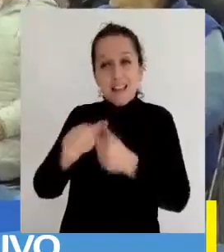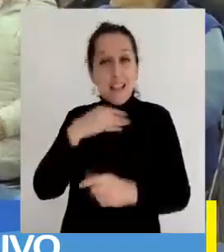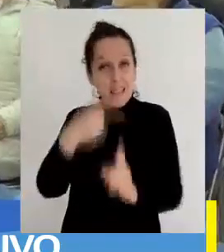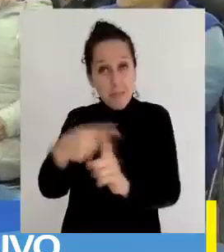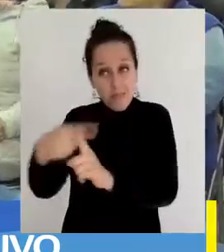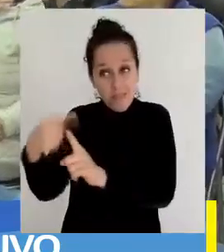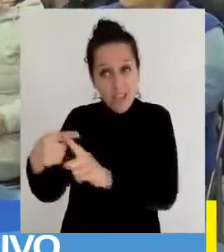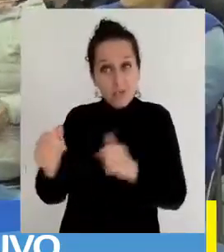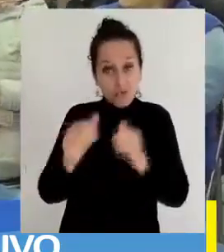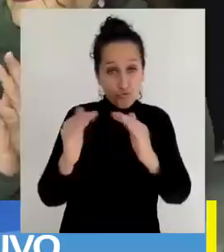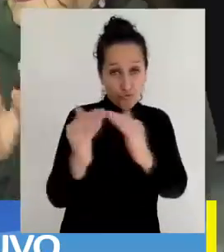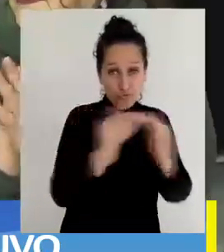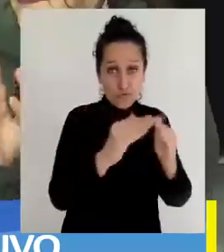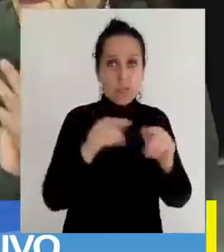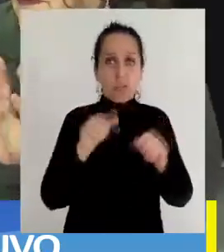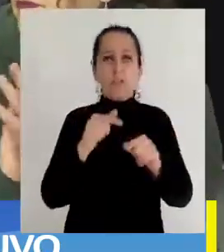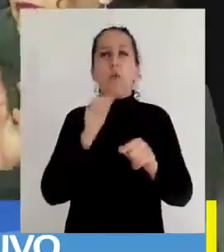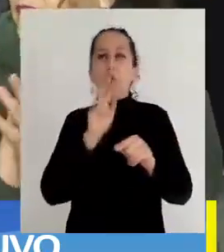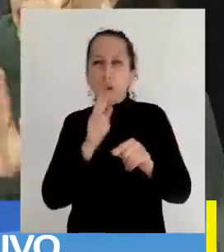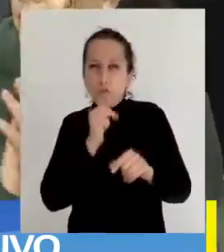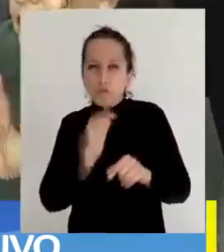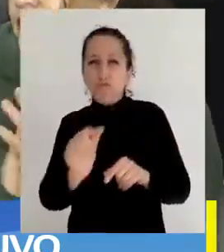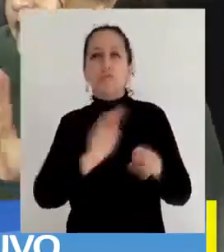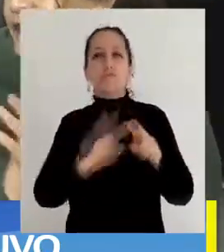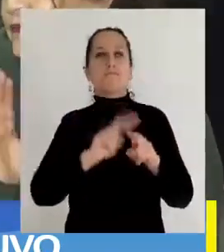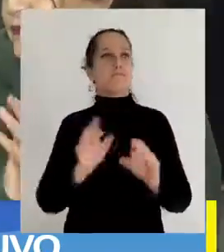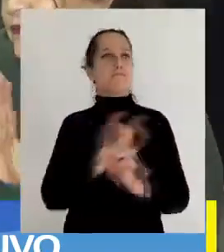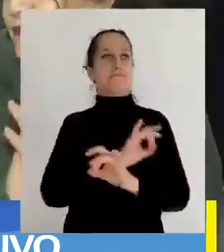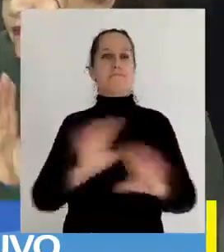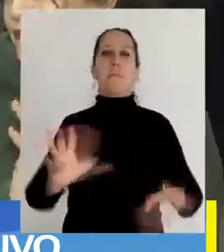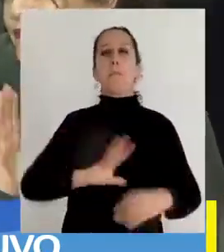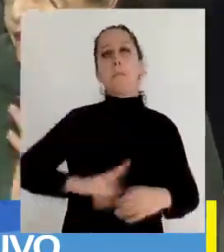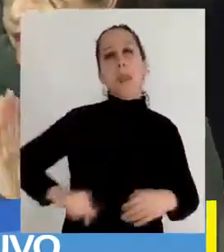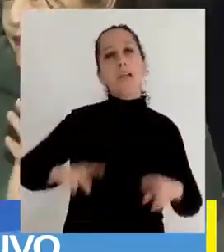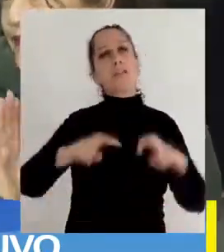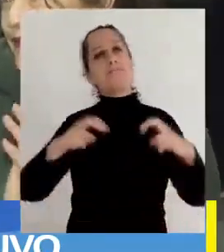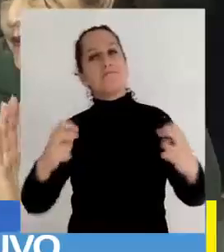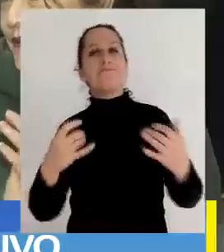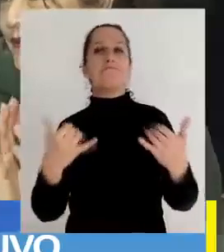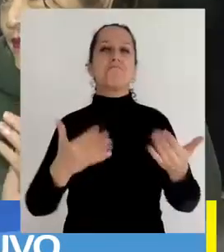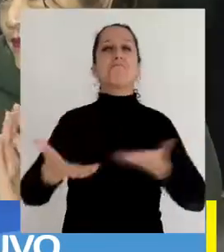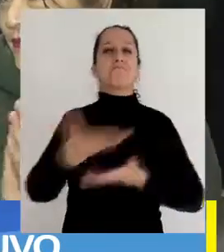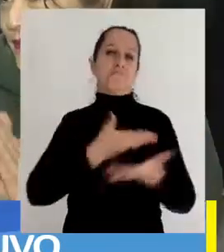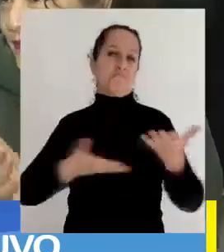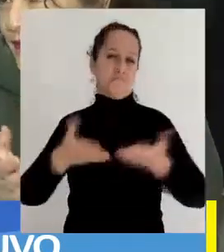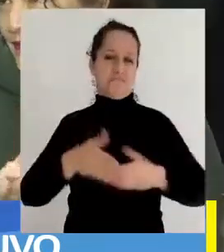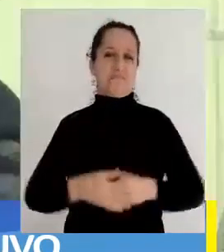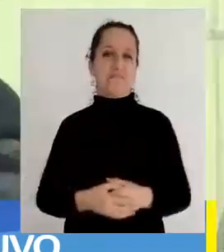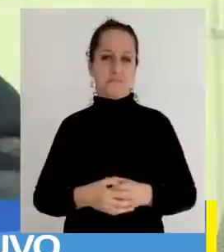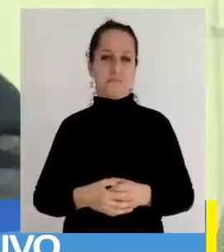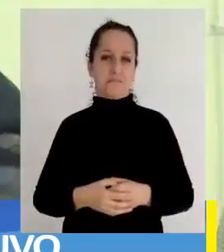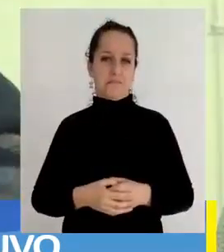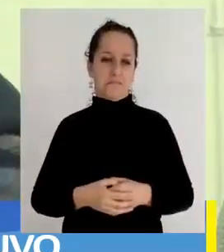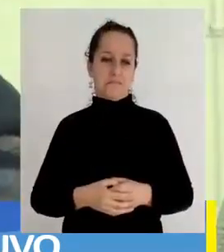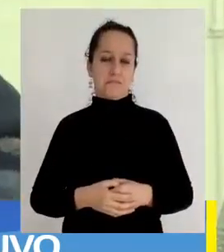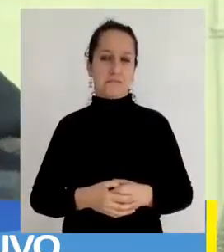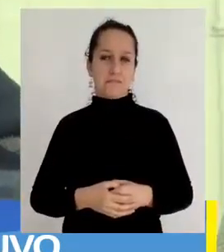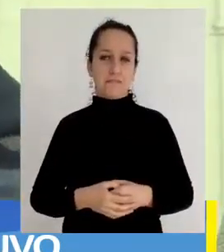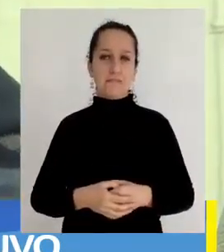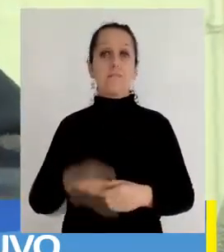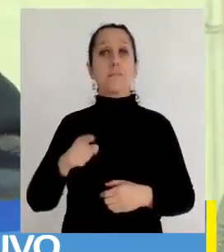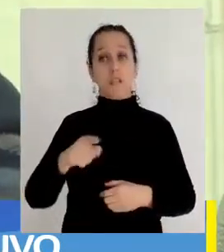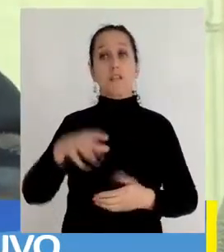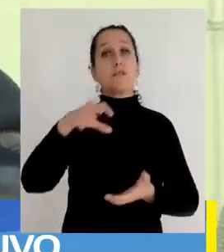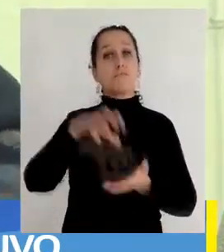cementerio general de Concepción, quienes pronto verán hermoseada su área verde para disfrutar al aire libre. Este espacio pronto